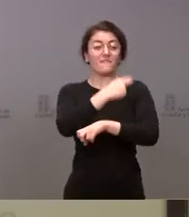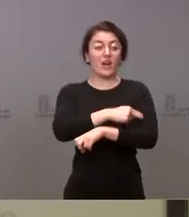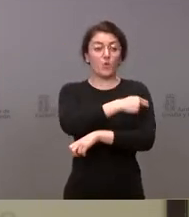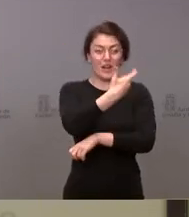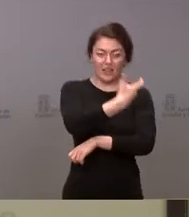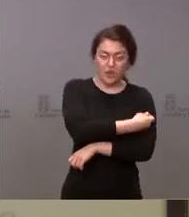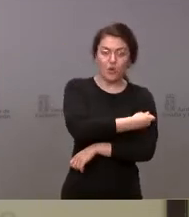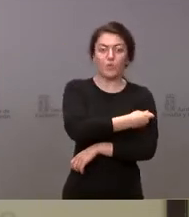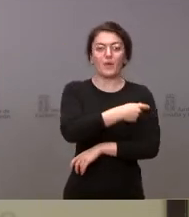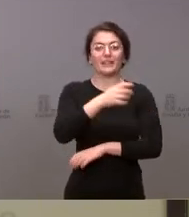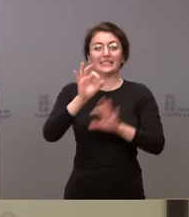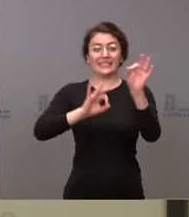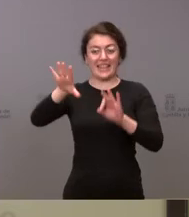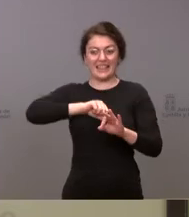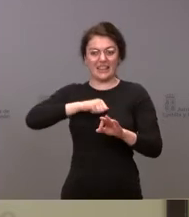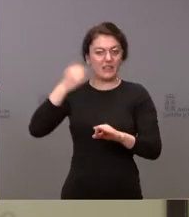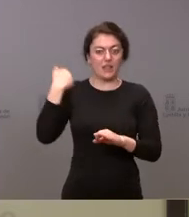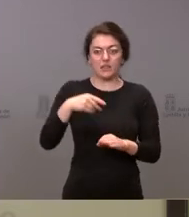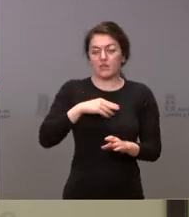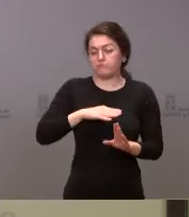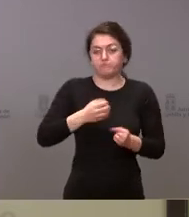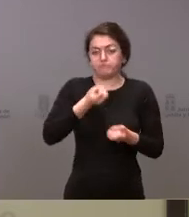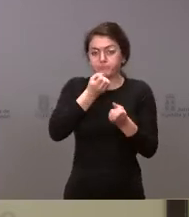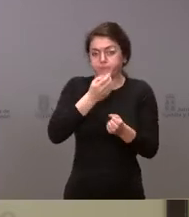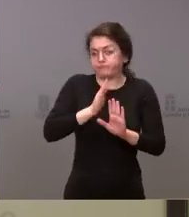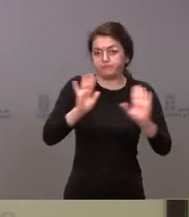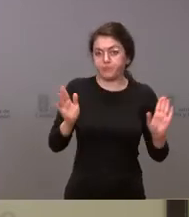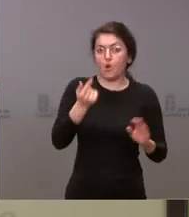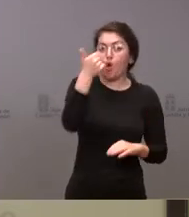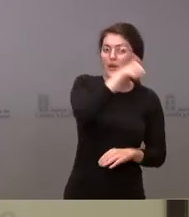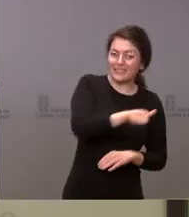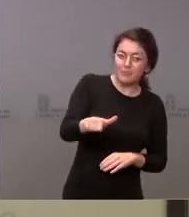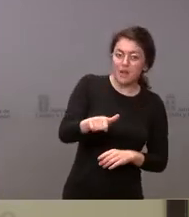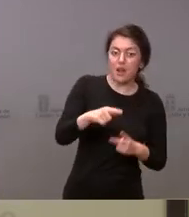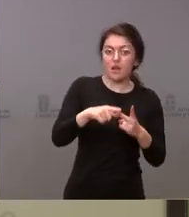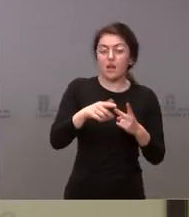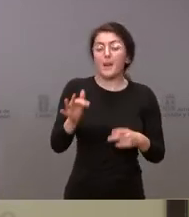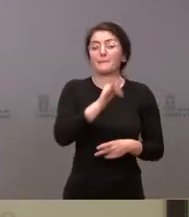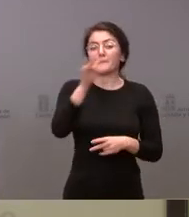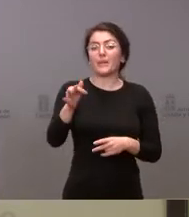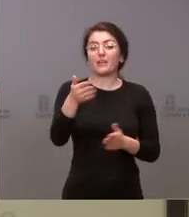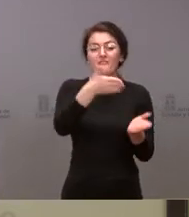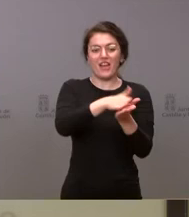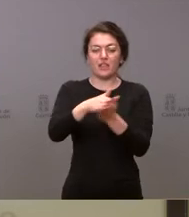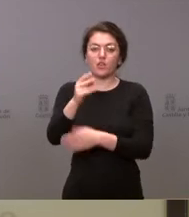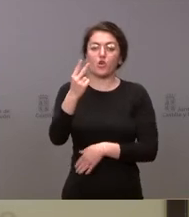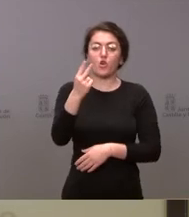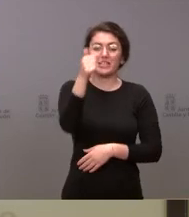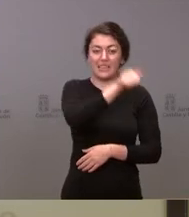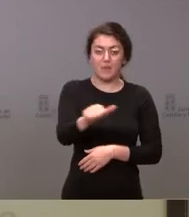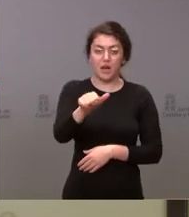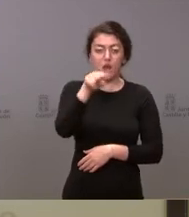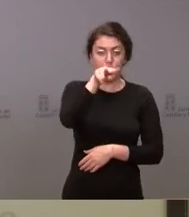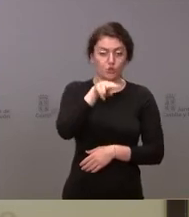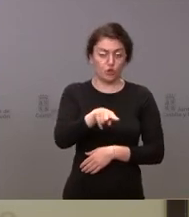regular. En concreto los de vacunación se van a ofrecer una vez por semana y los de fallecidos y los casos dos veces por semana. Mi pregunta